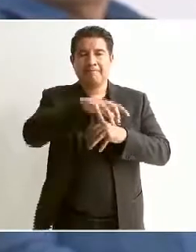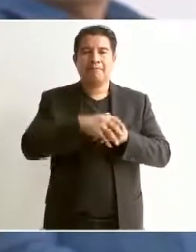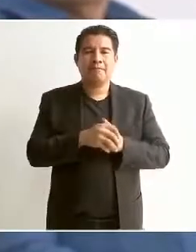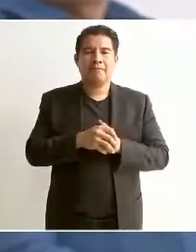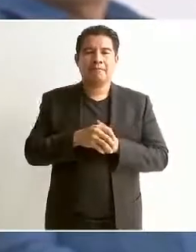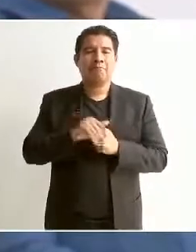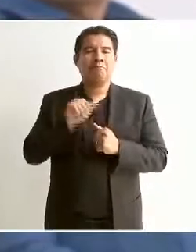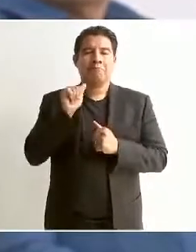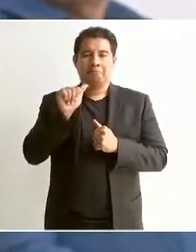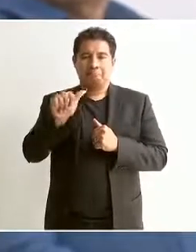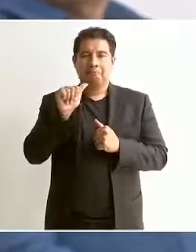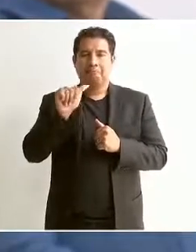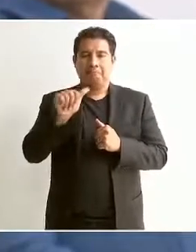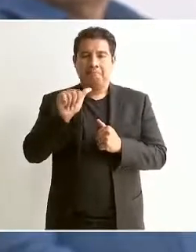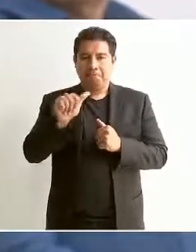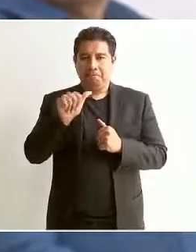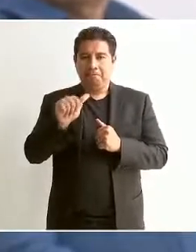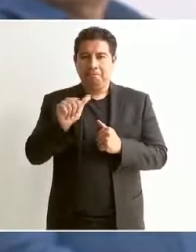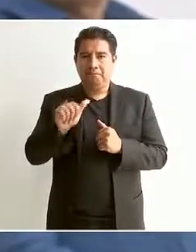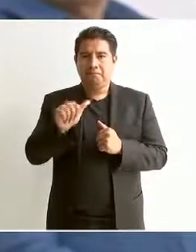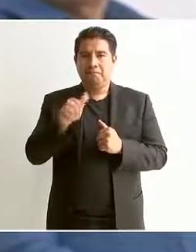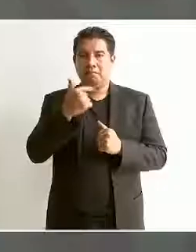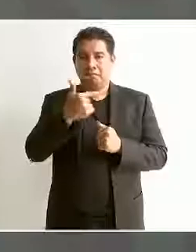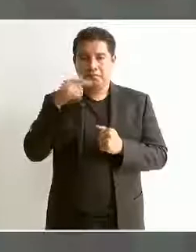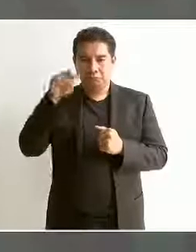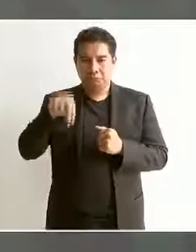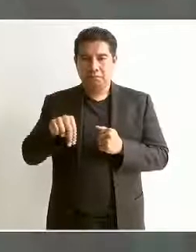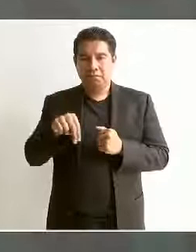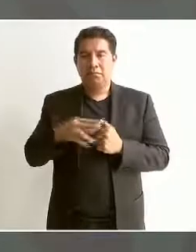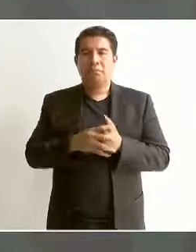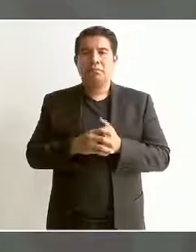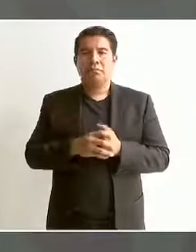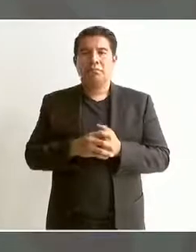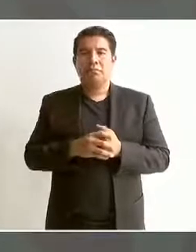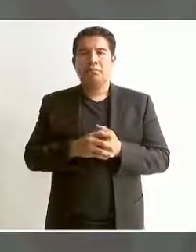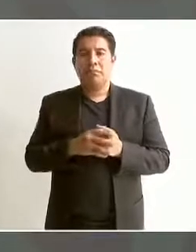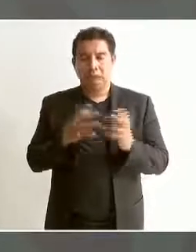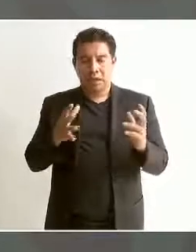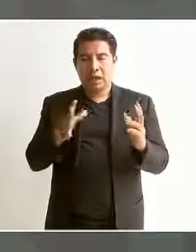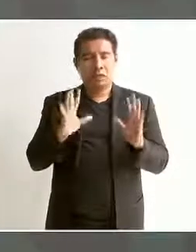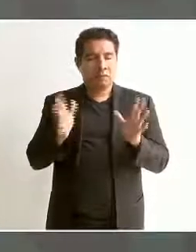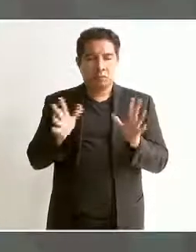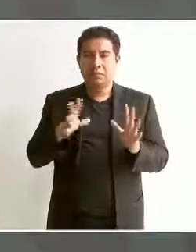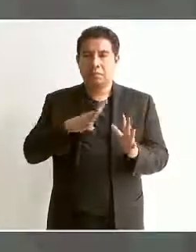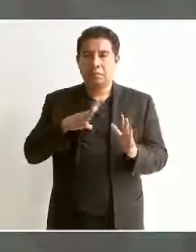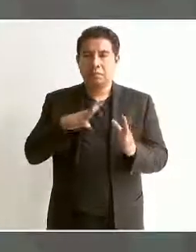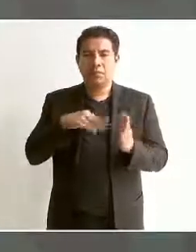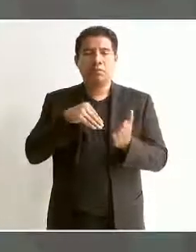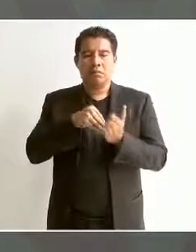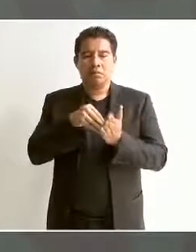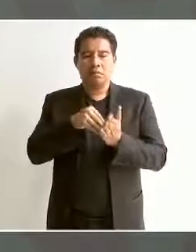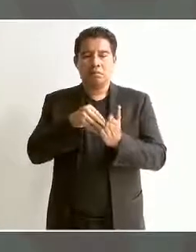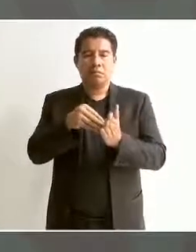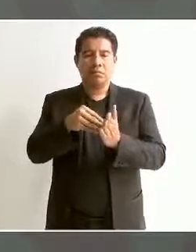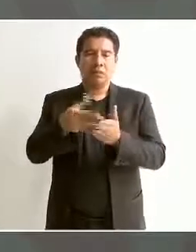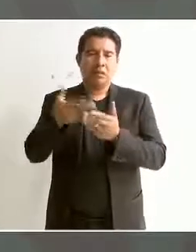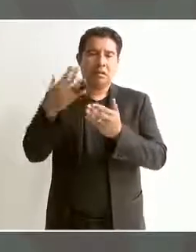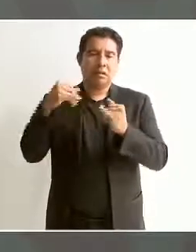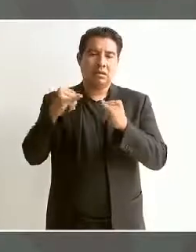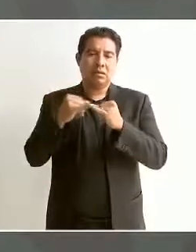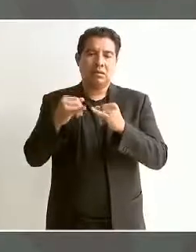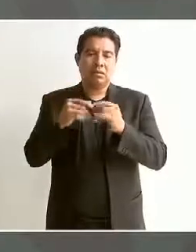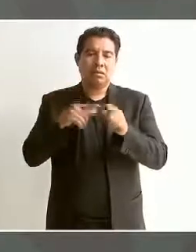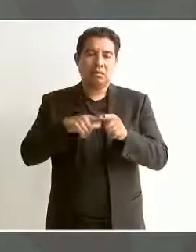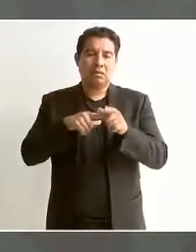dieciséis cuarteles. La Guardia Nacional ya es una institución muy consolidada,